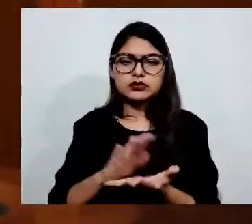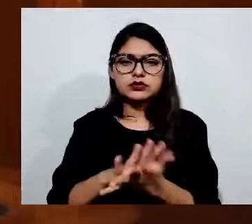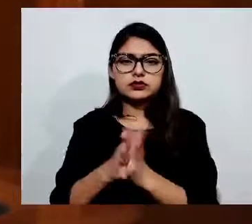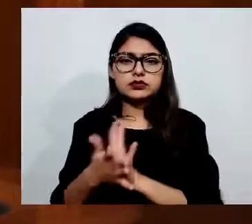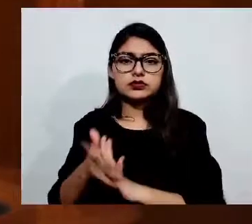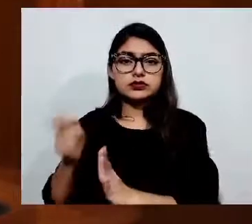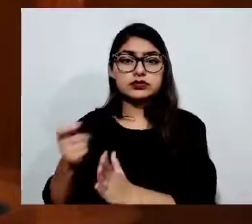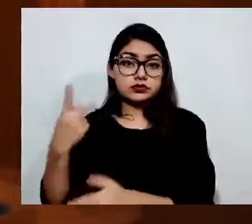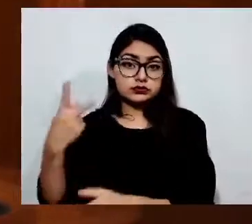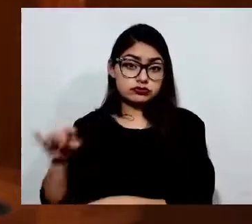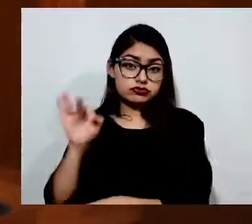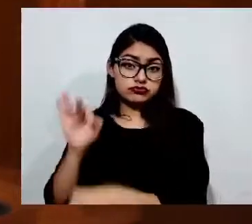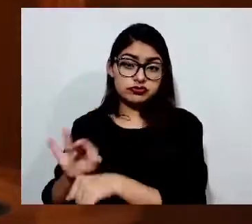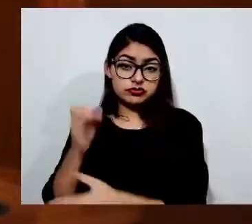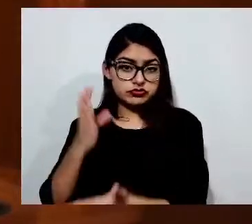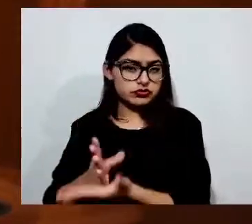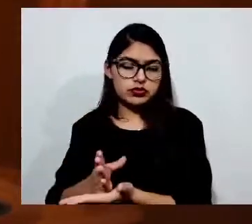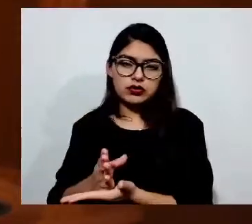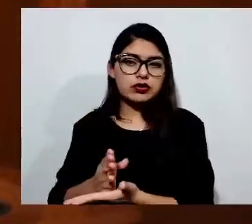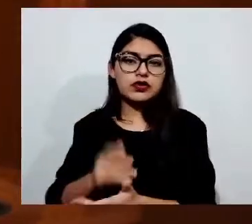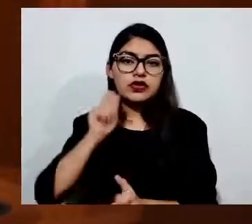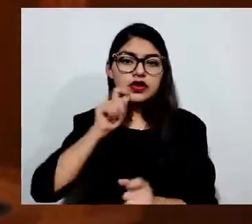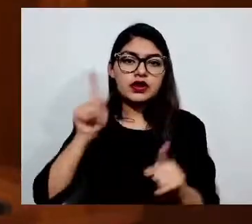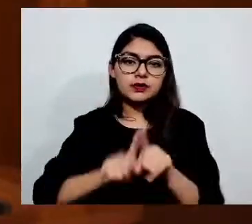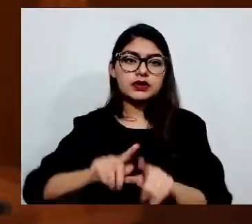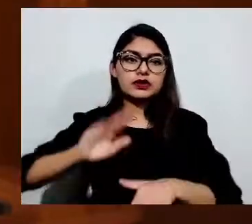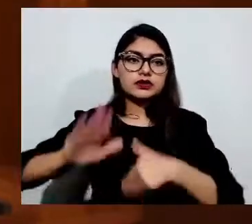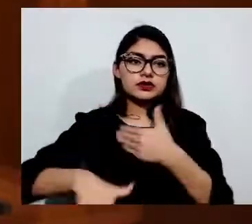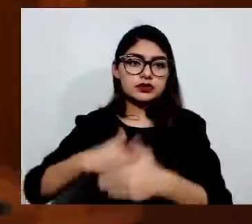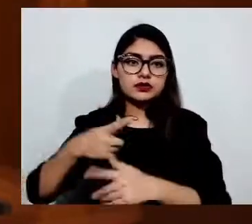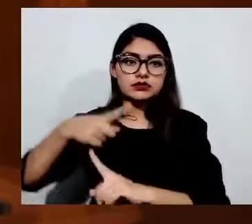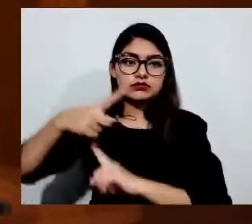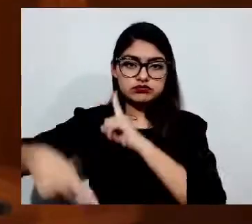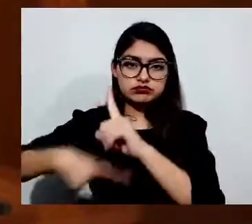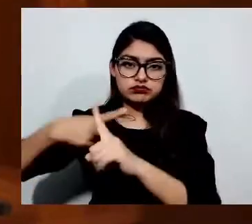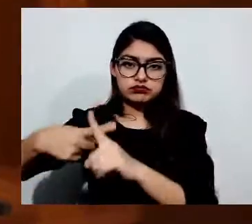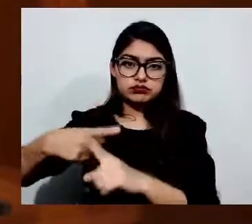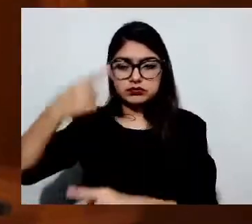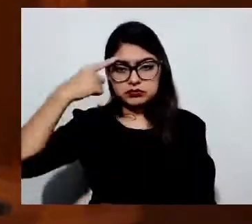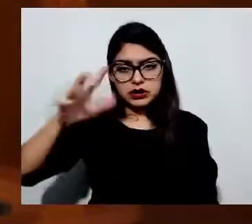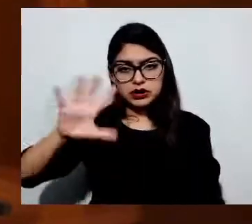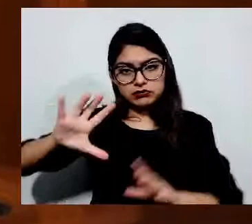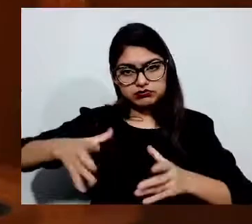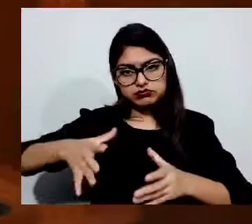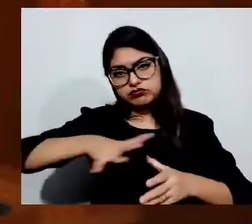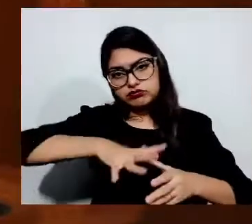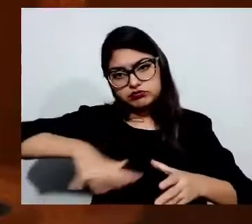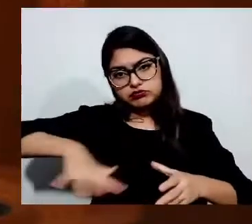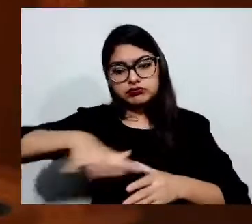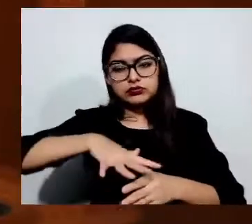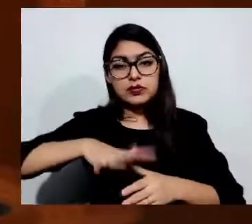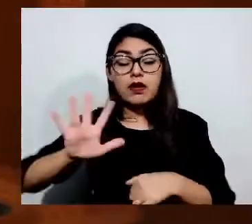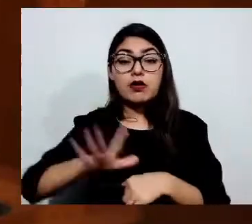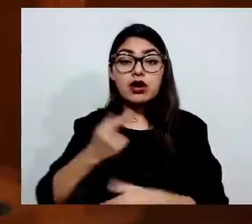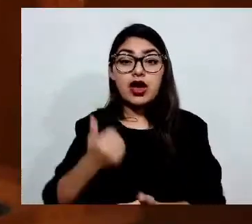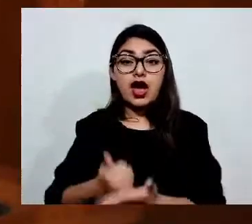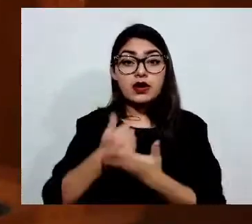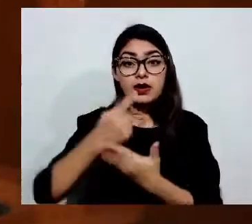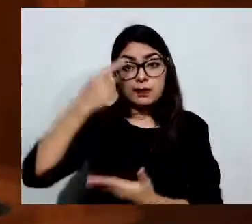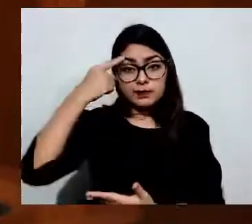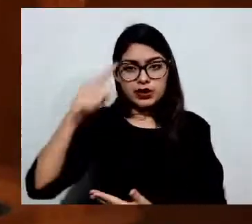repercusiones positivas en lo colectivo, pues contribuye a saldar la deuda histórica con las mujeres.